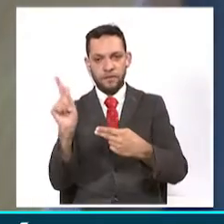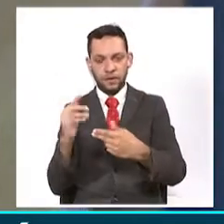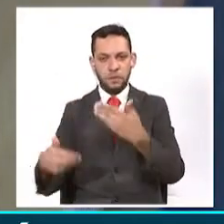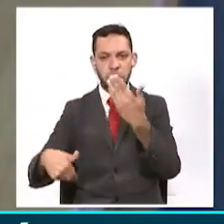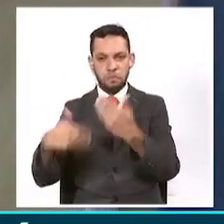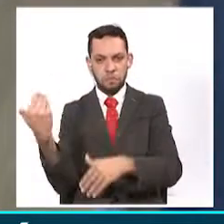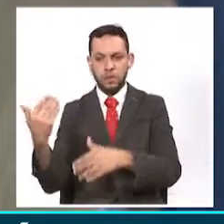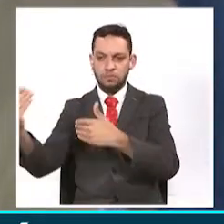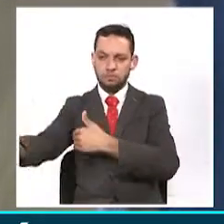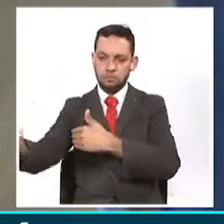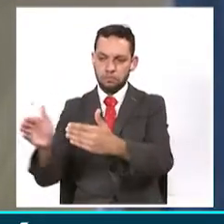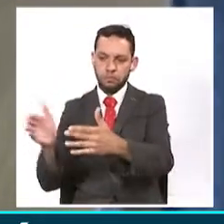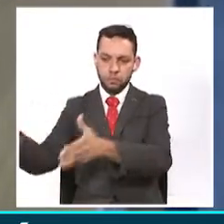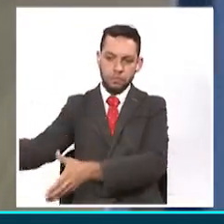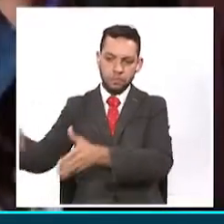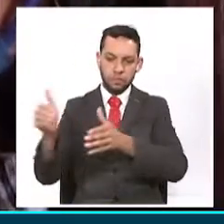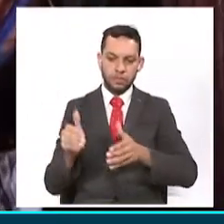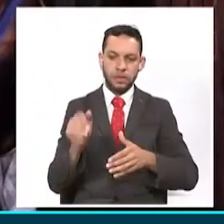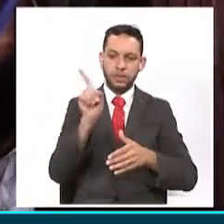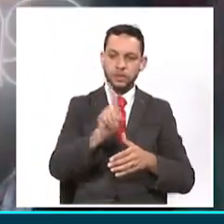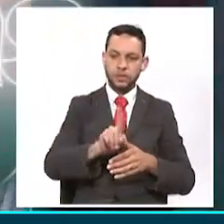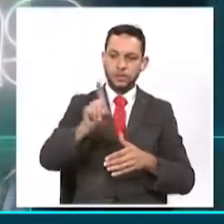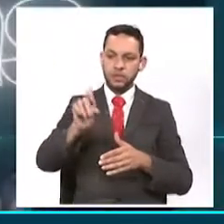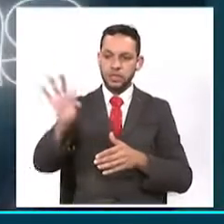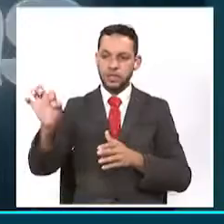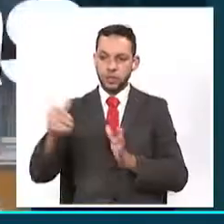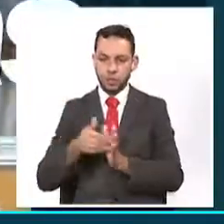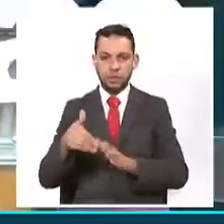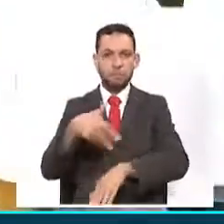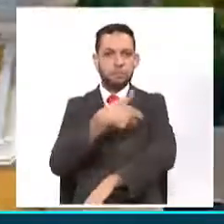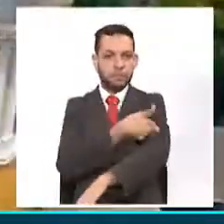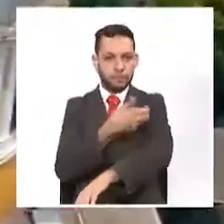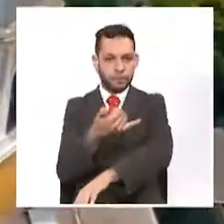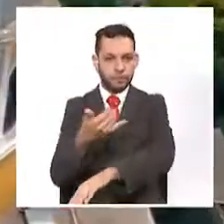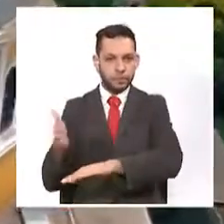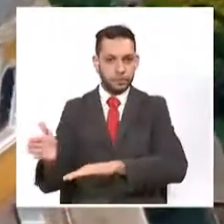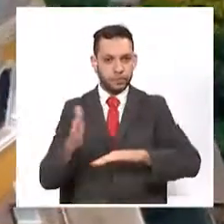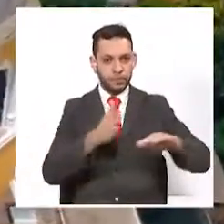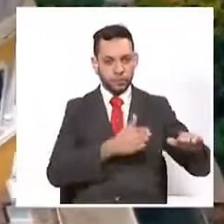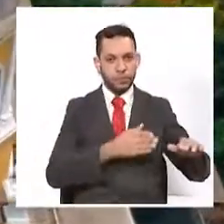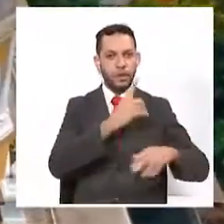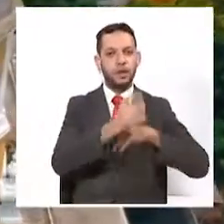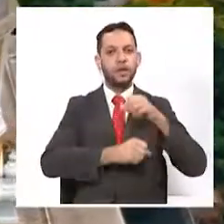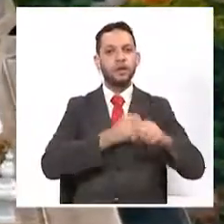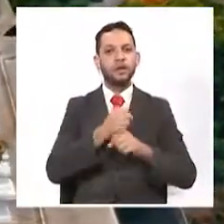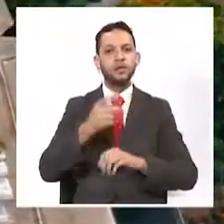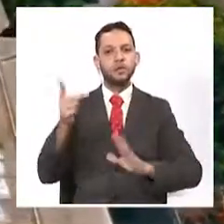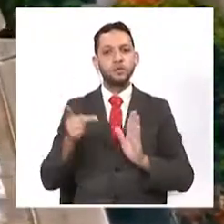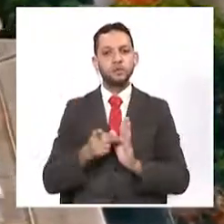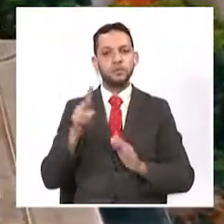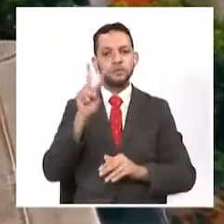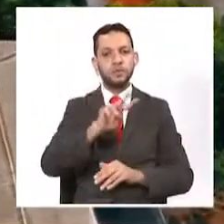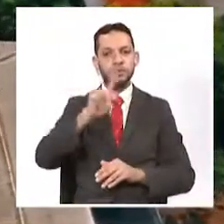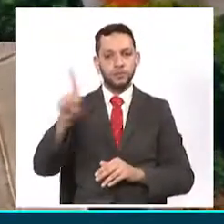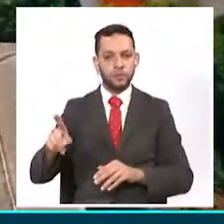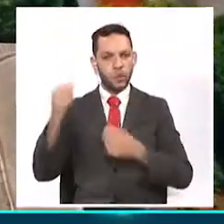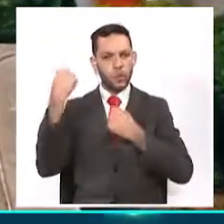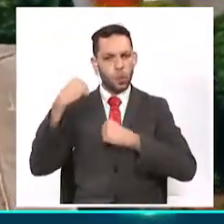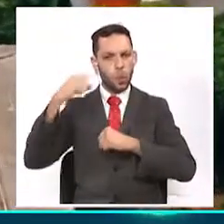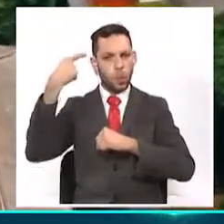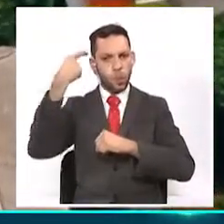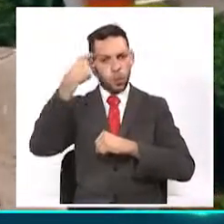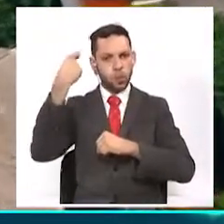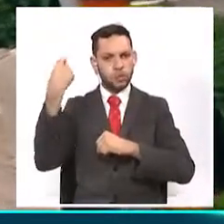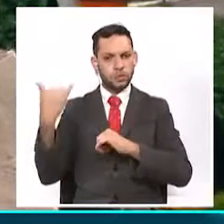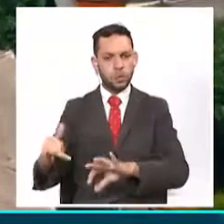de las primeras 168.000 vacunas. Para este año 2021 el gran reto de la Secretaría de Cultura de